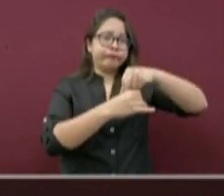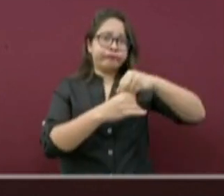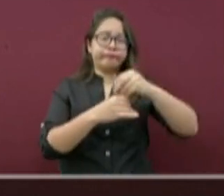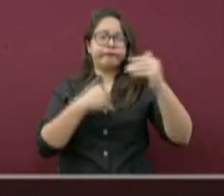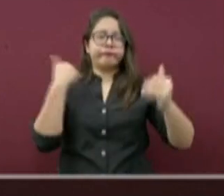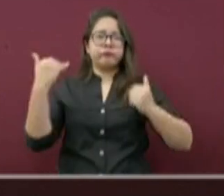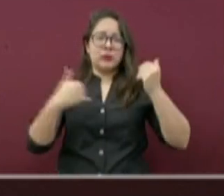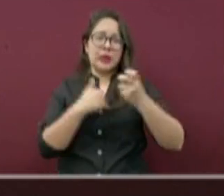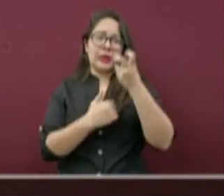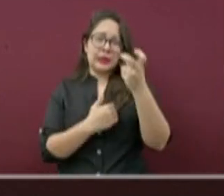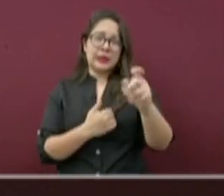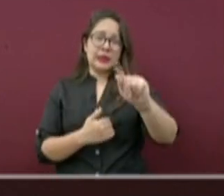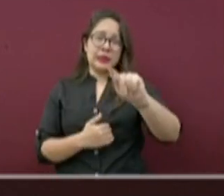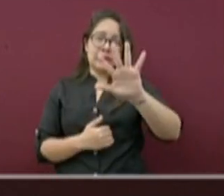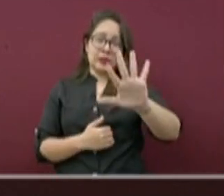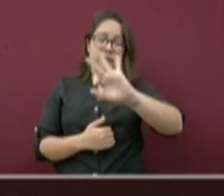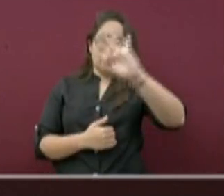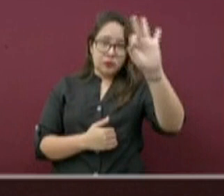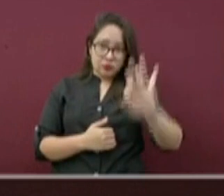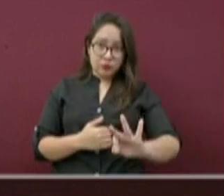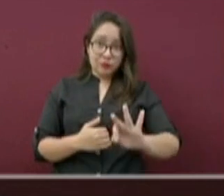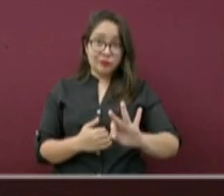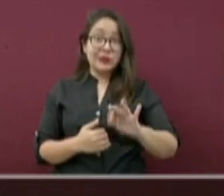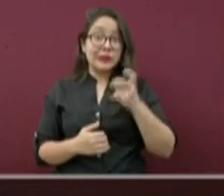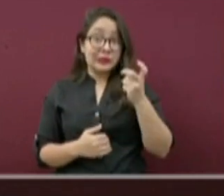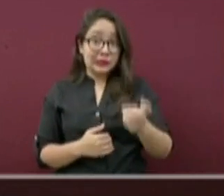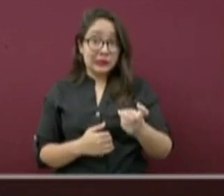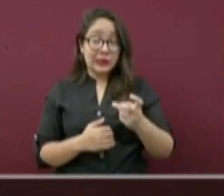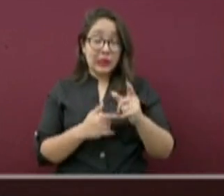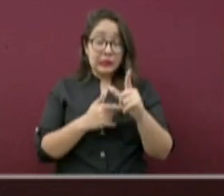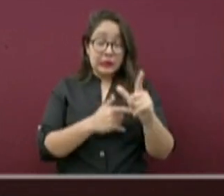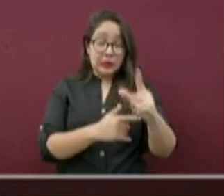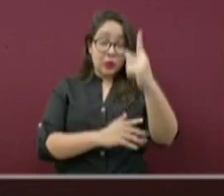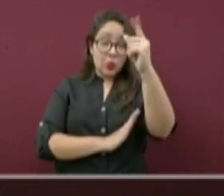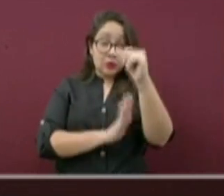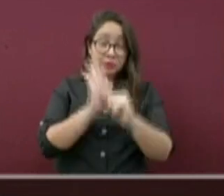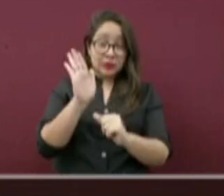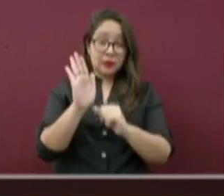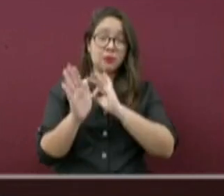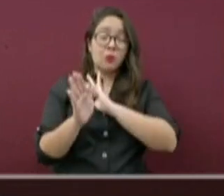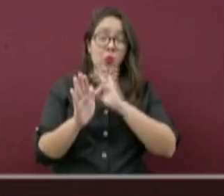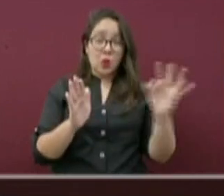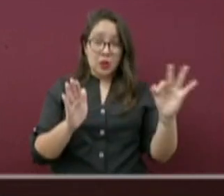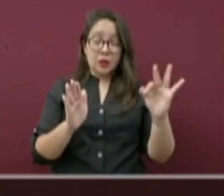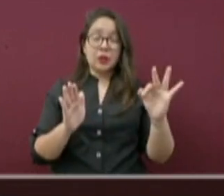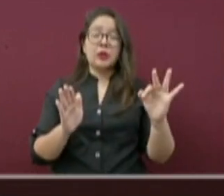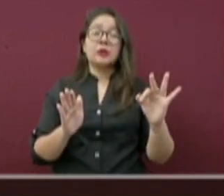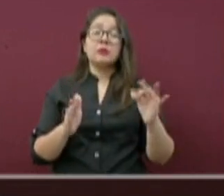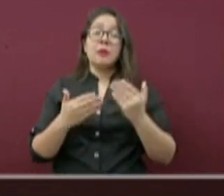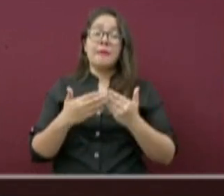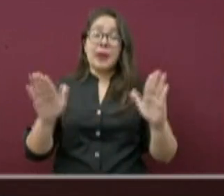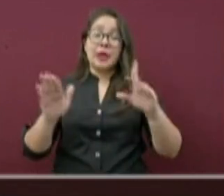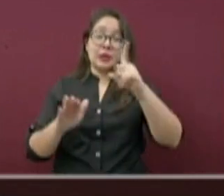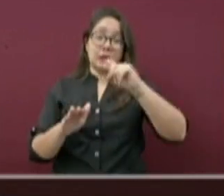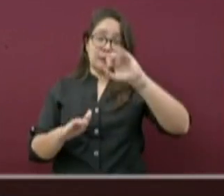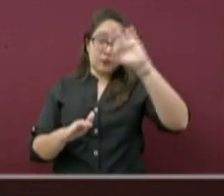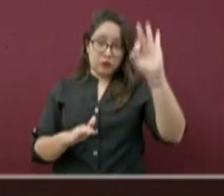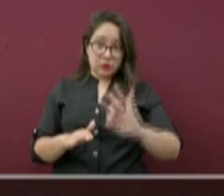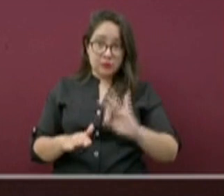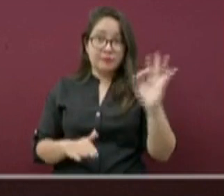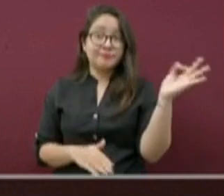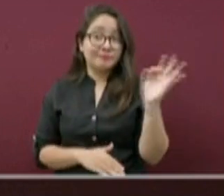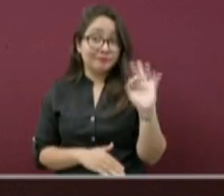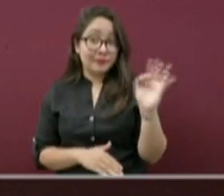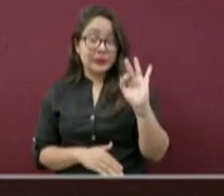podrán aperturar al 75% y al mes de permanecer en este nivel se podrá abrir al 100%,